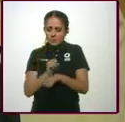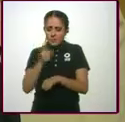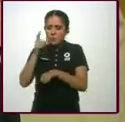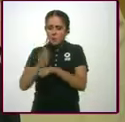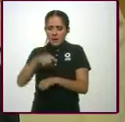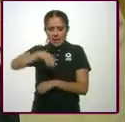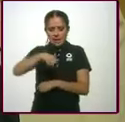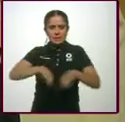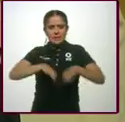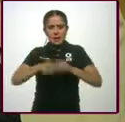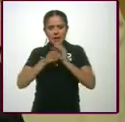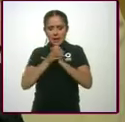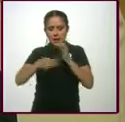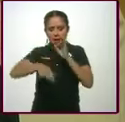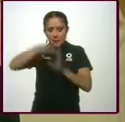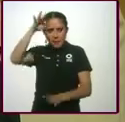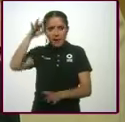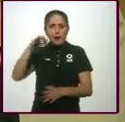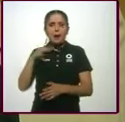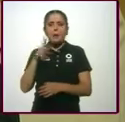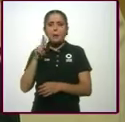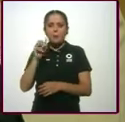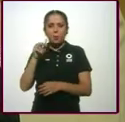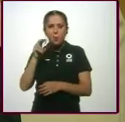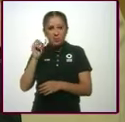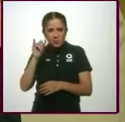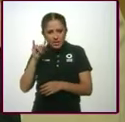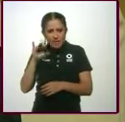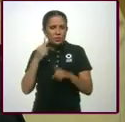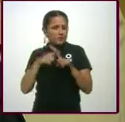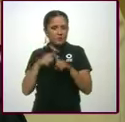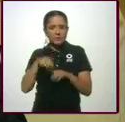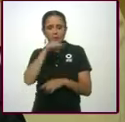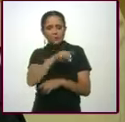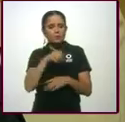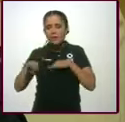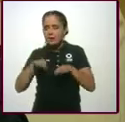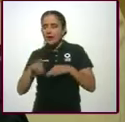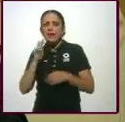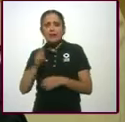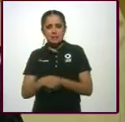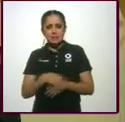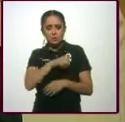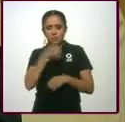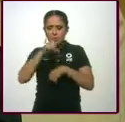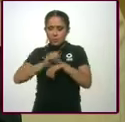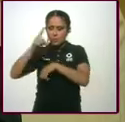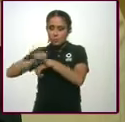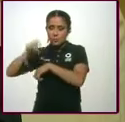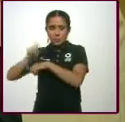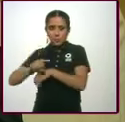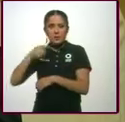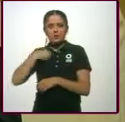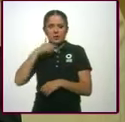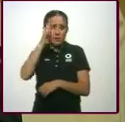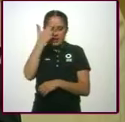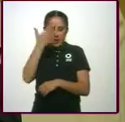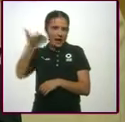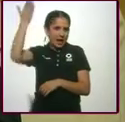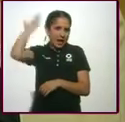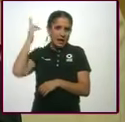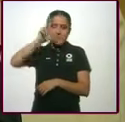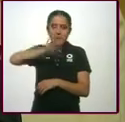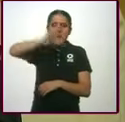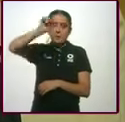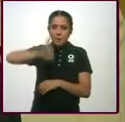Nacional para la Asistencia Pública, de pronósticos para la Asistencia Pública? ¿Cuál es la dinámica? Ustedes tienen sorteos como antaño era, que yo recuerdo que eran martes, jueves